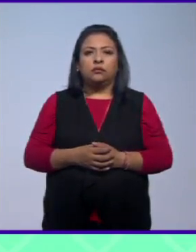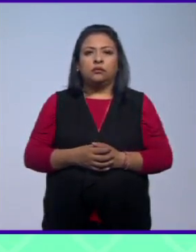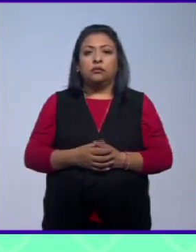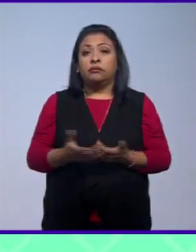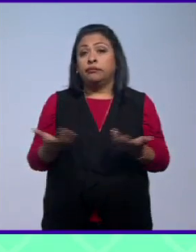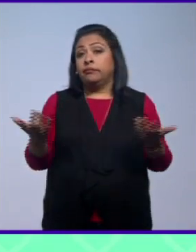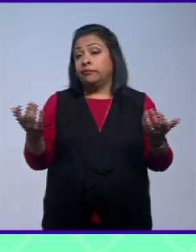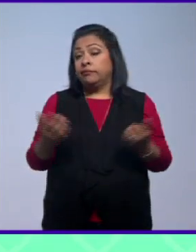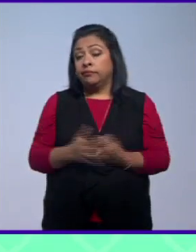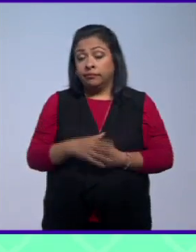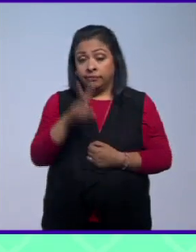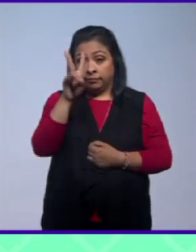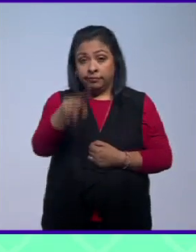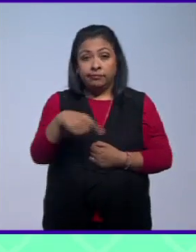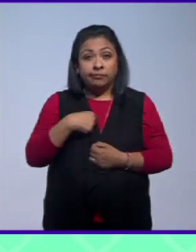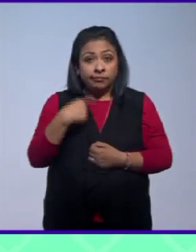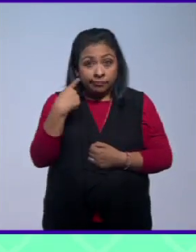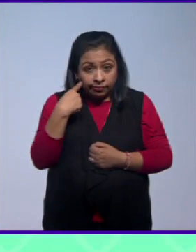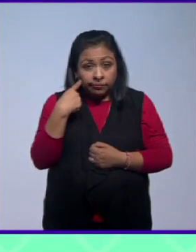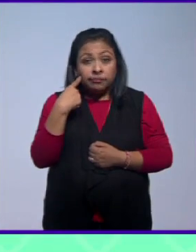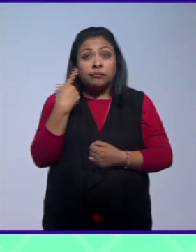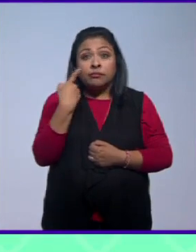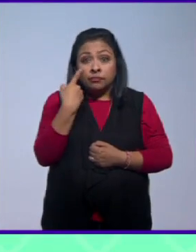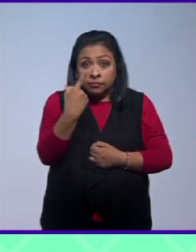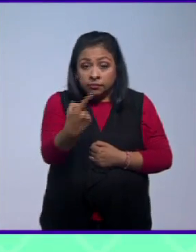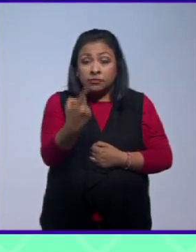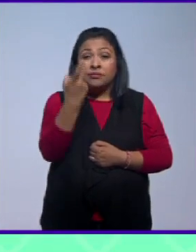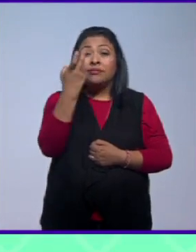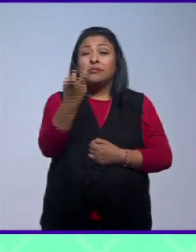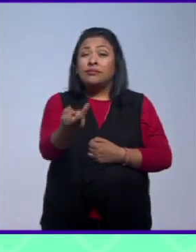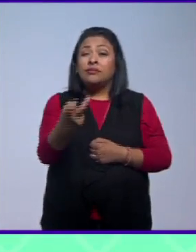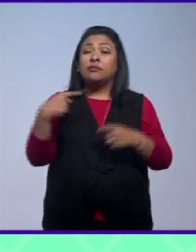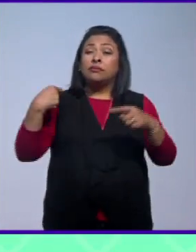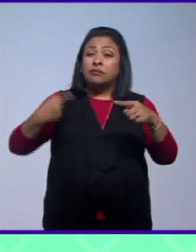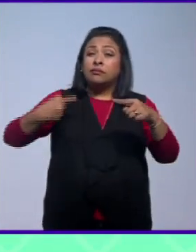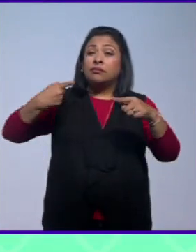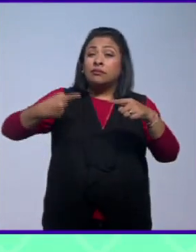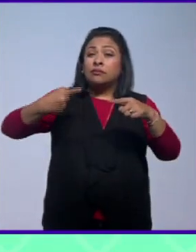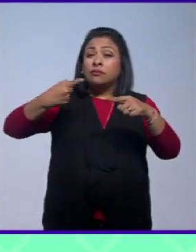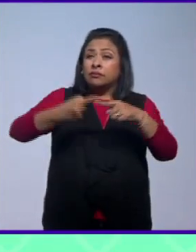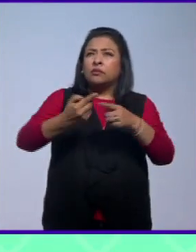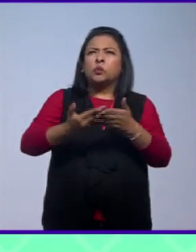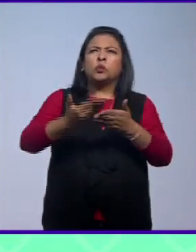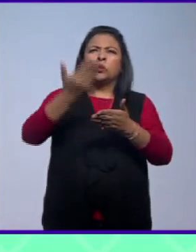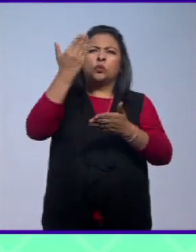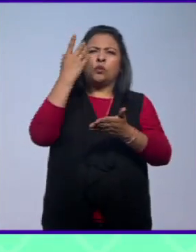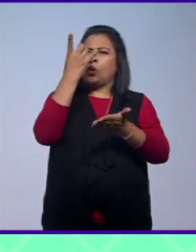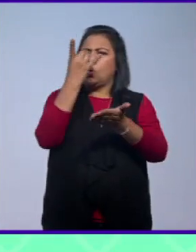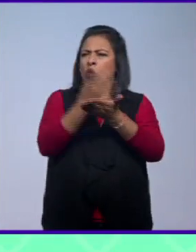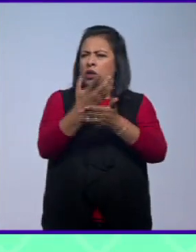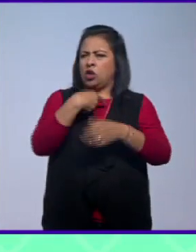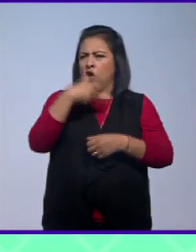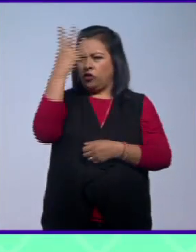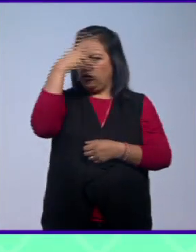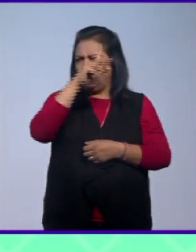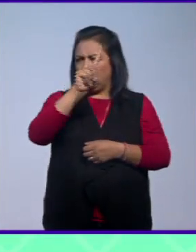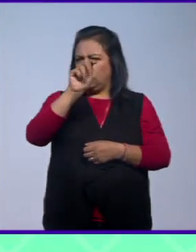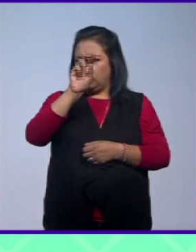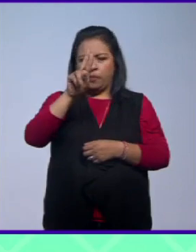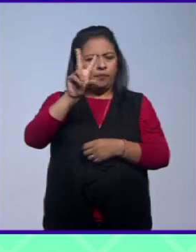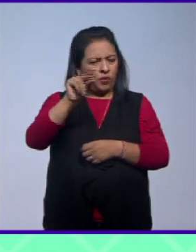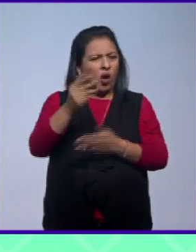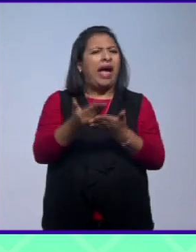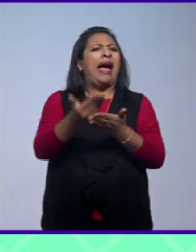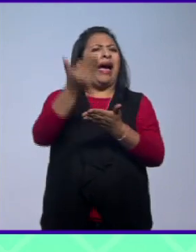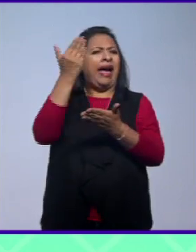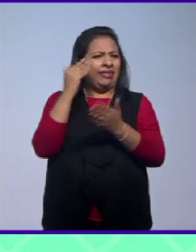bueno efectivamente escuchamos Rafa que esto ha venido ocurriendo desde no solamente la administración Trump sino desde antes